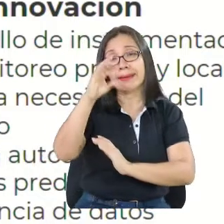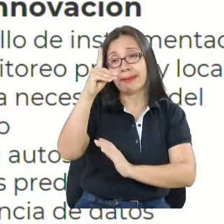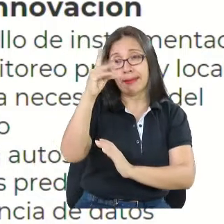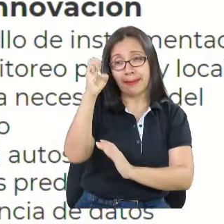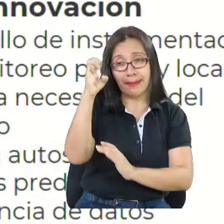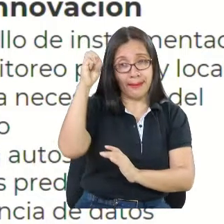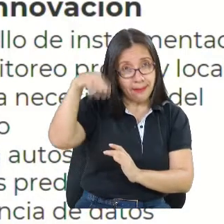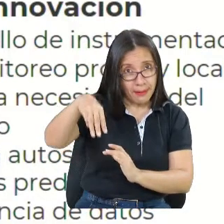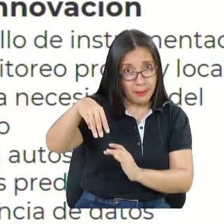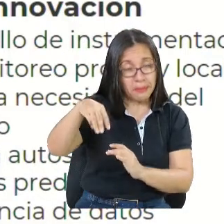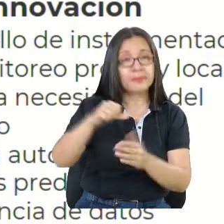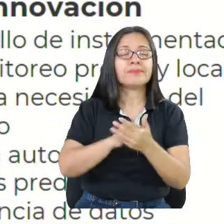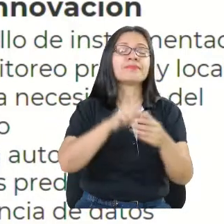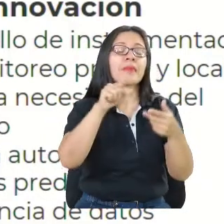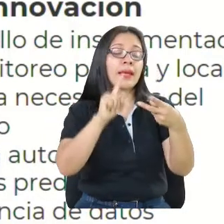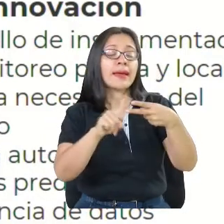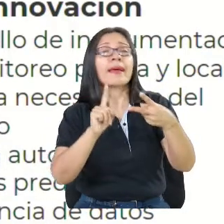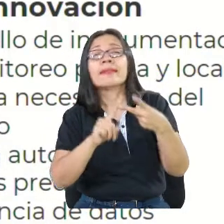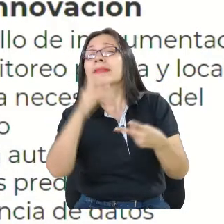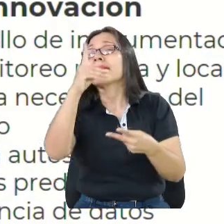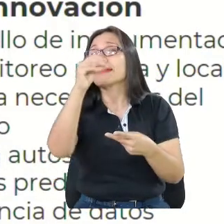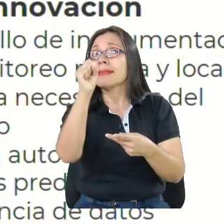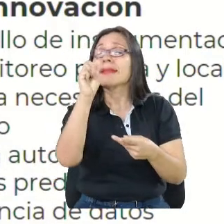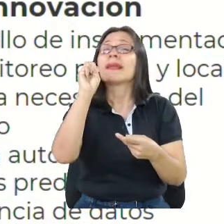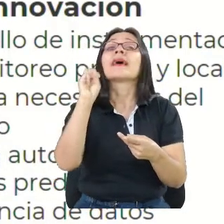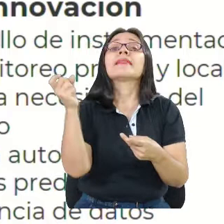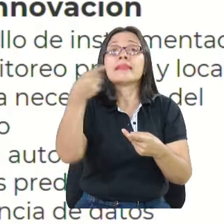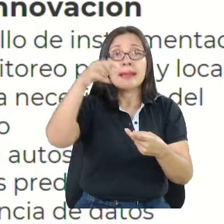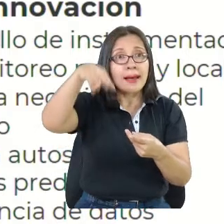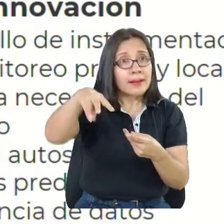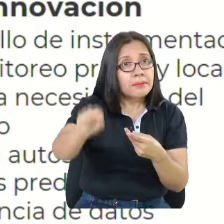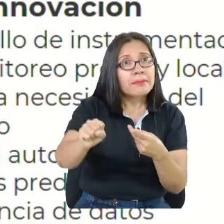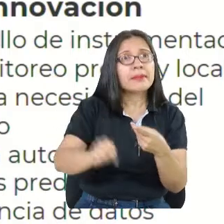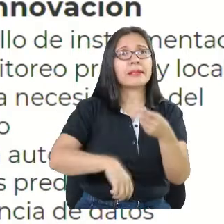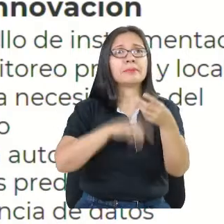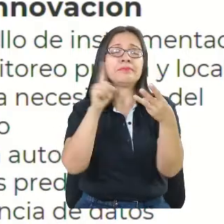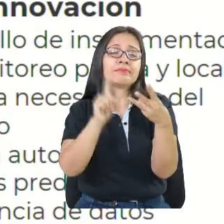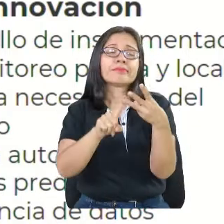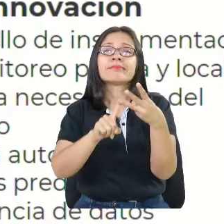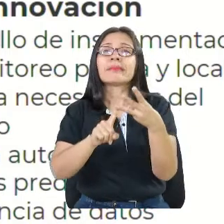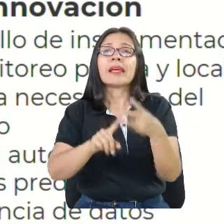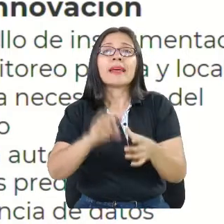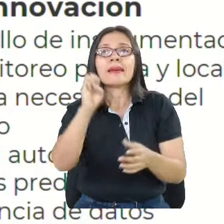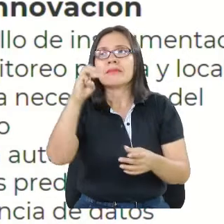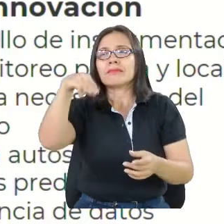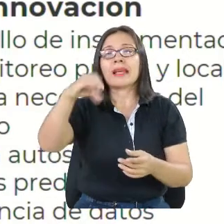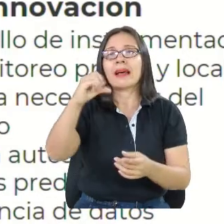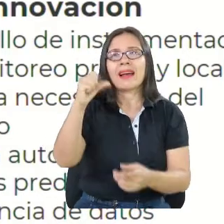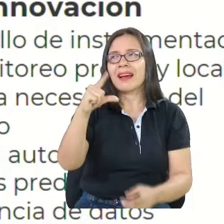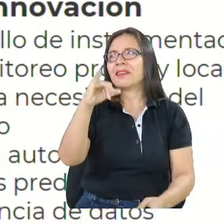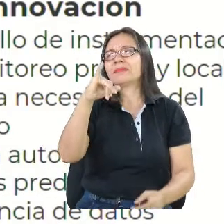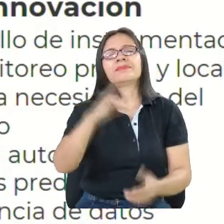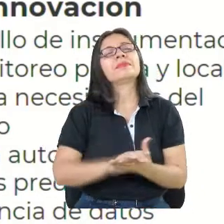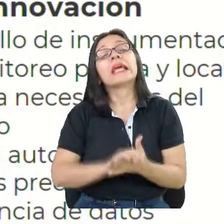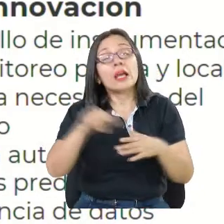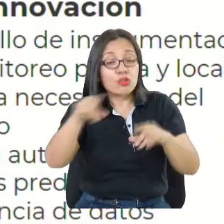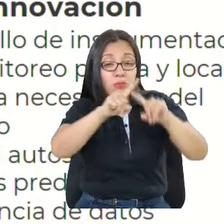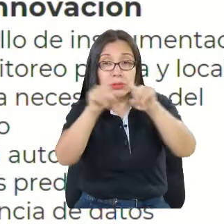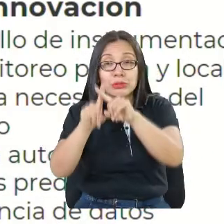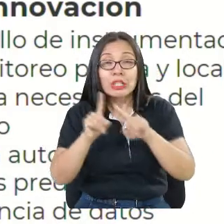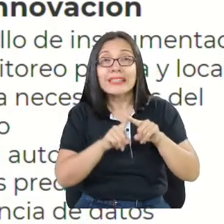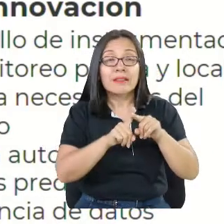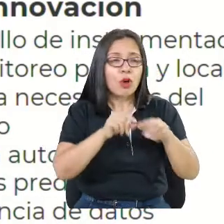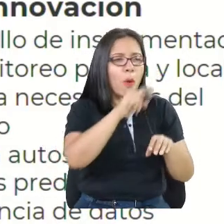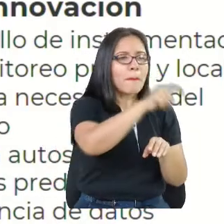por otro lado tenemos DACMA, tenemos el OSO, MCALI. Estas entidades generan datos y tienen estaciones